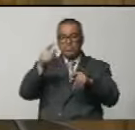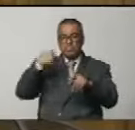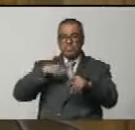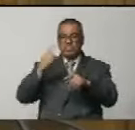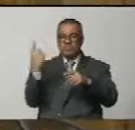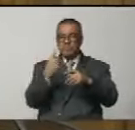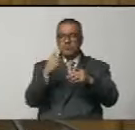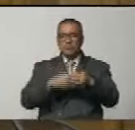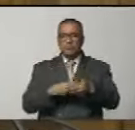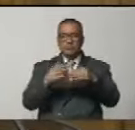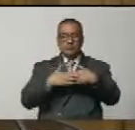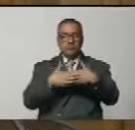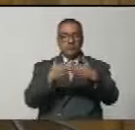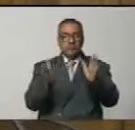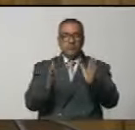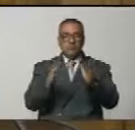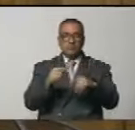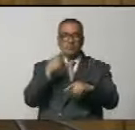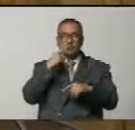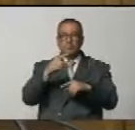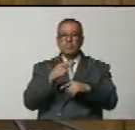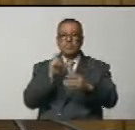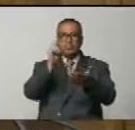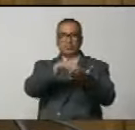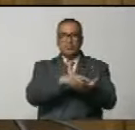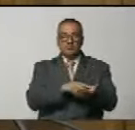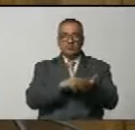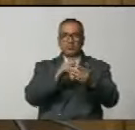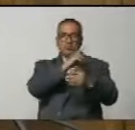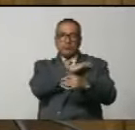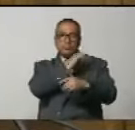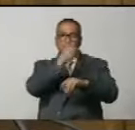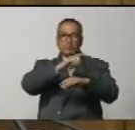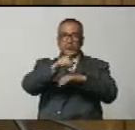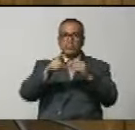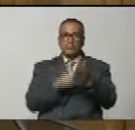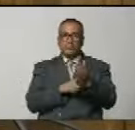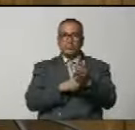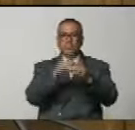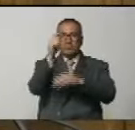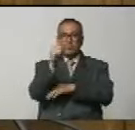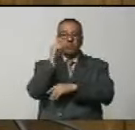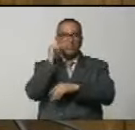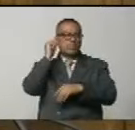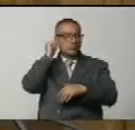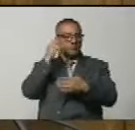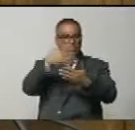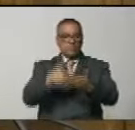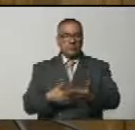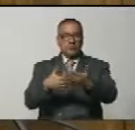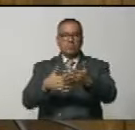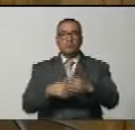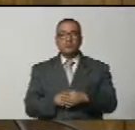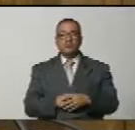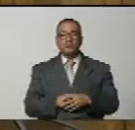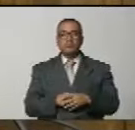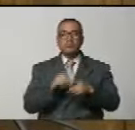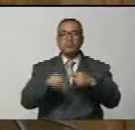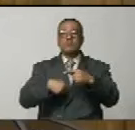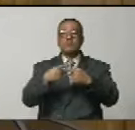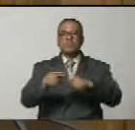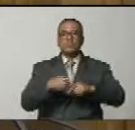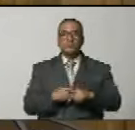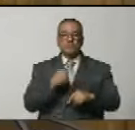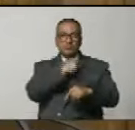coro reglamentario, abrió la sesión solemne con la asistencia de la Junta Directiva en Pleno y de las diputadas y los diputados indicados en la lista anexa. Acto